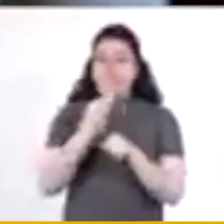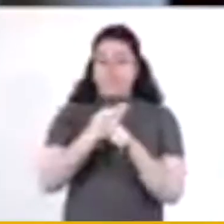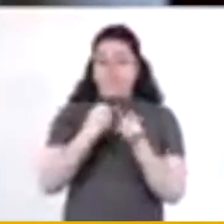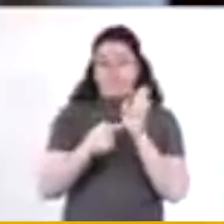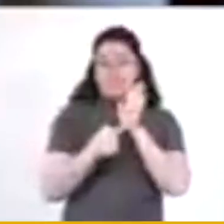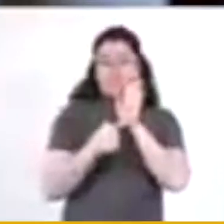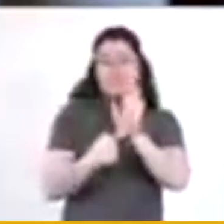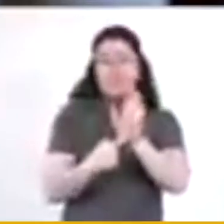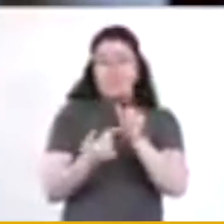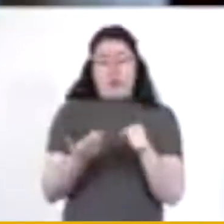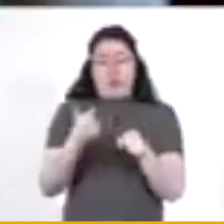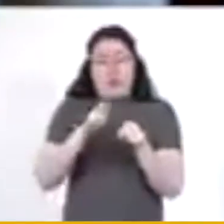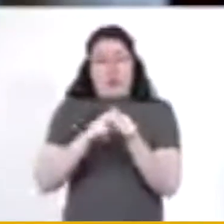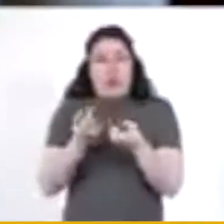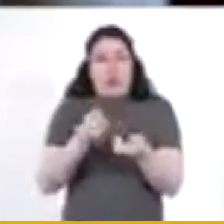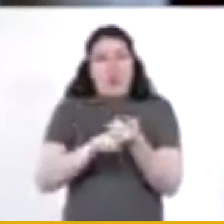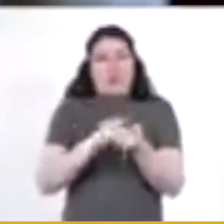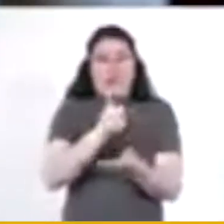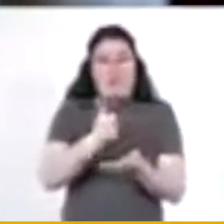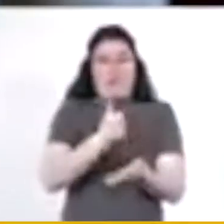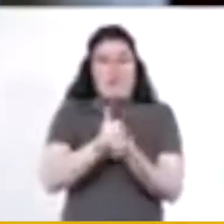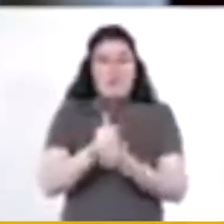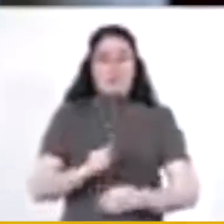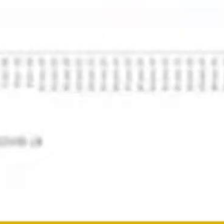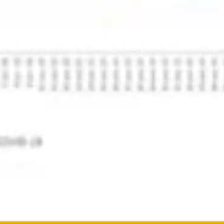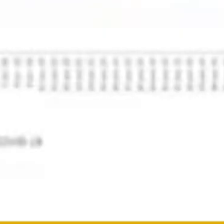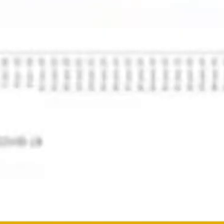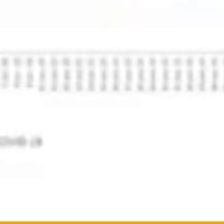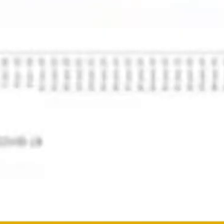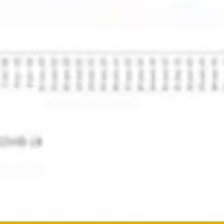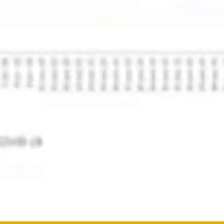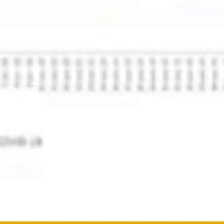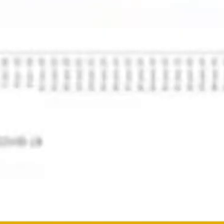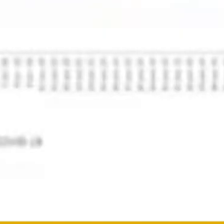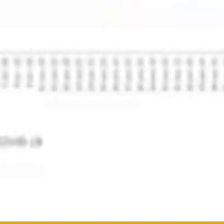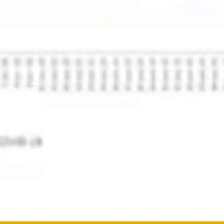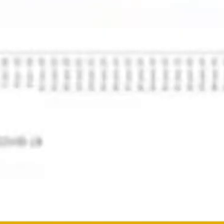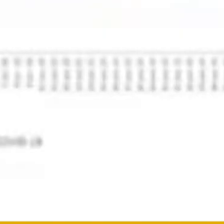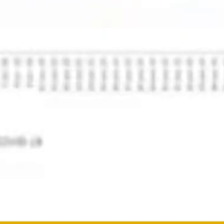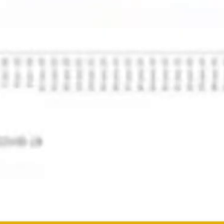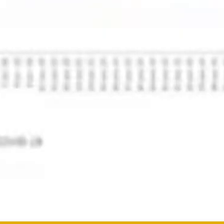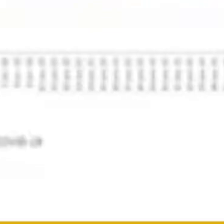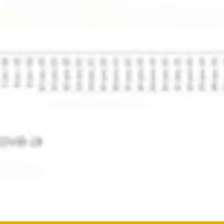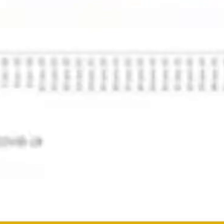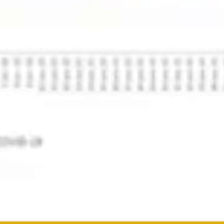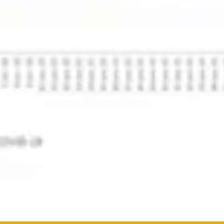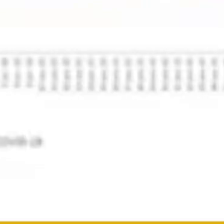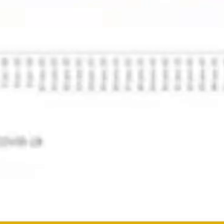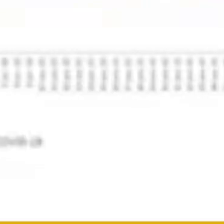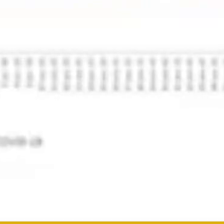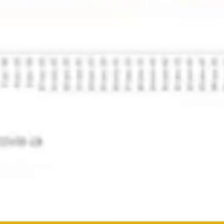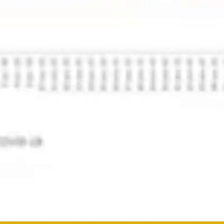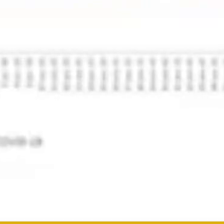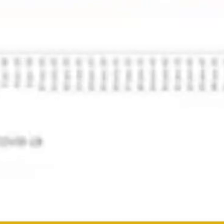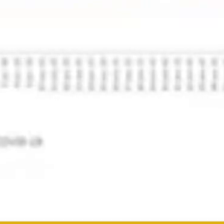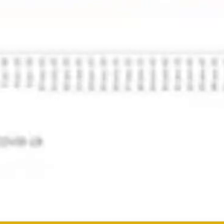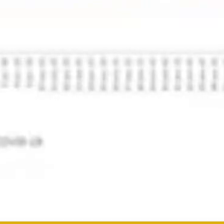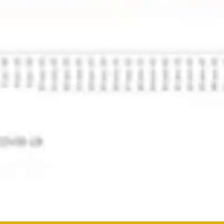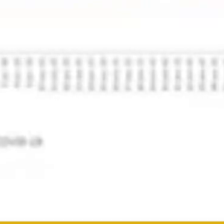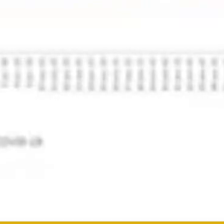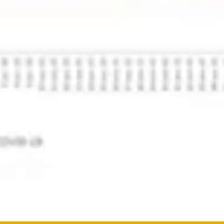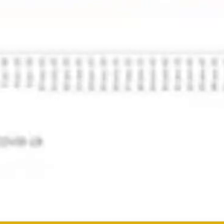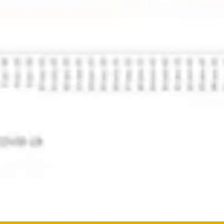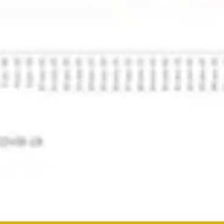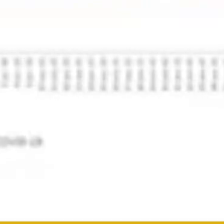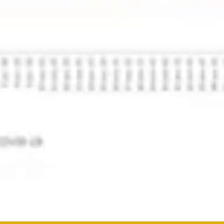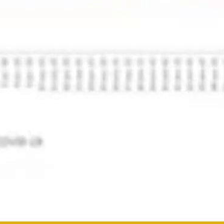mostrarles las tendencias de hospitalización en la ciudad. En la primera gráfica se presenta el número de hospitalizados en